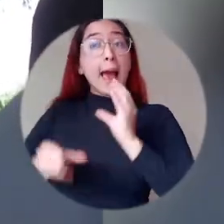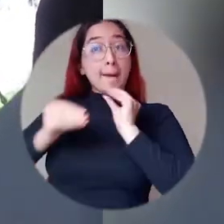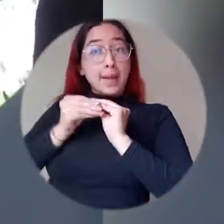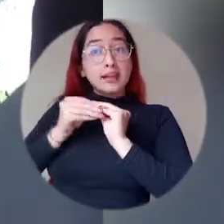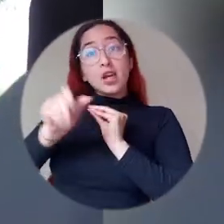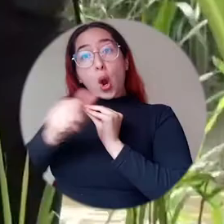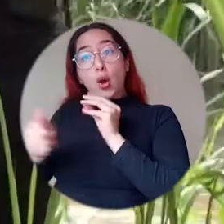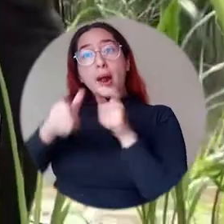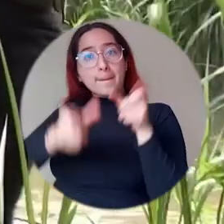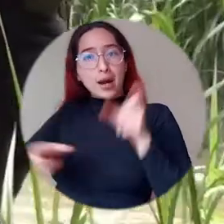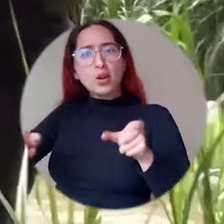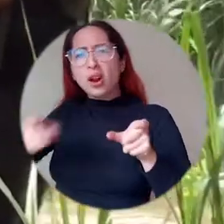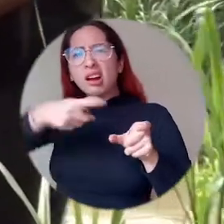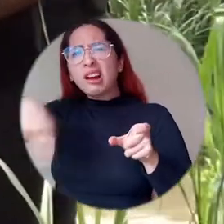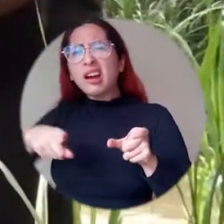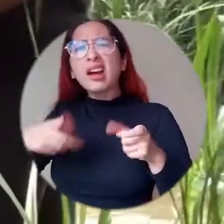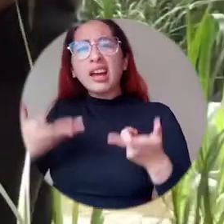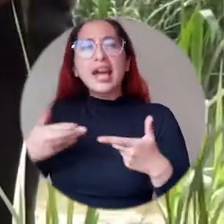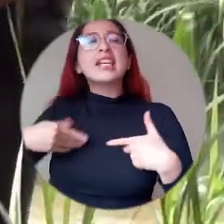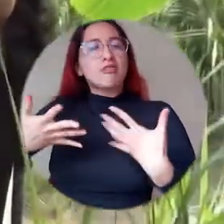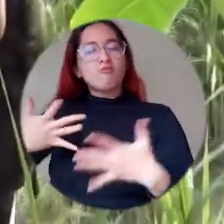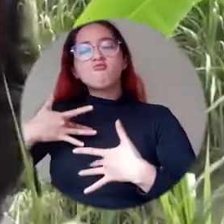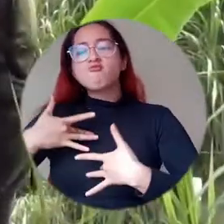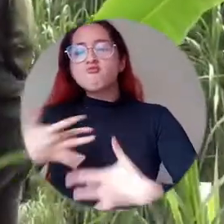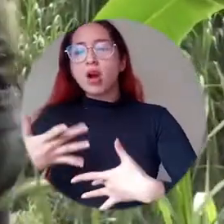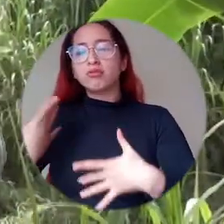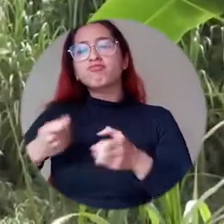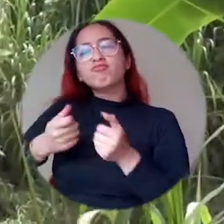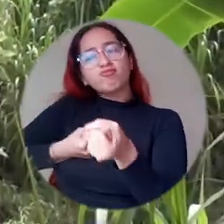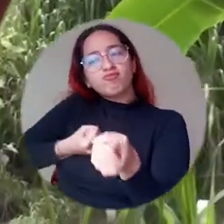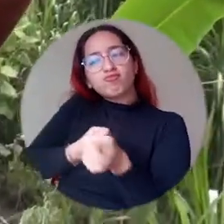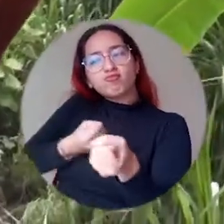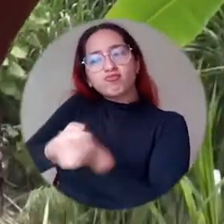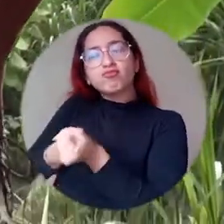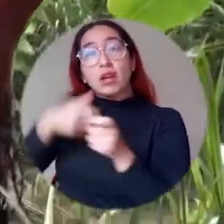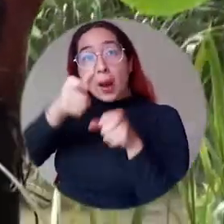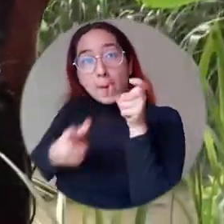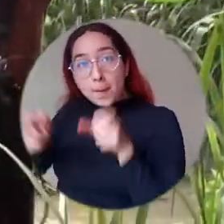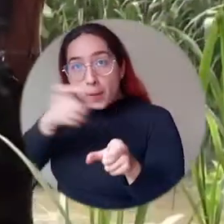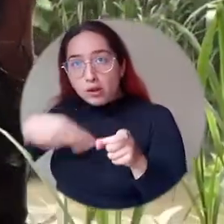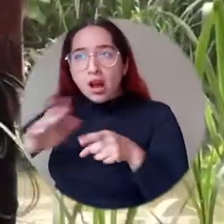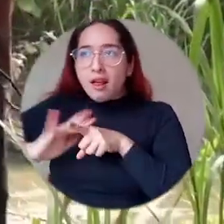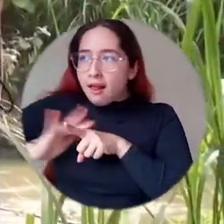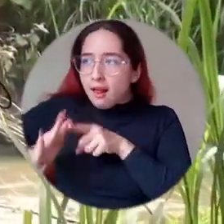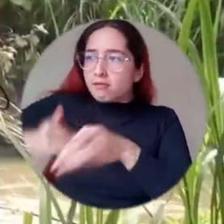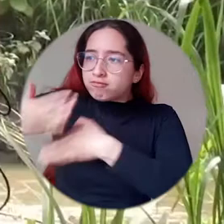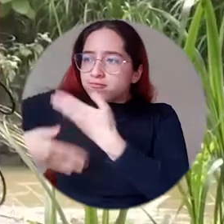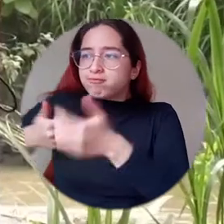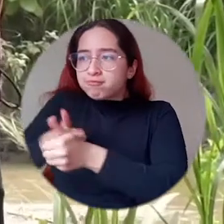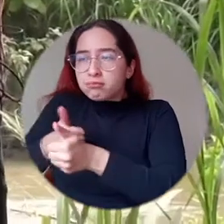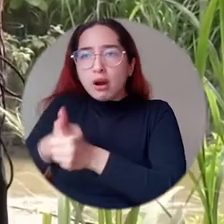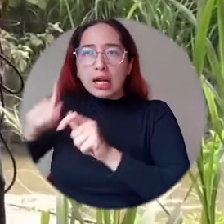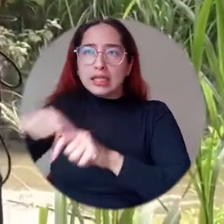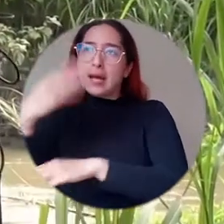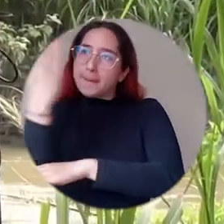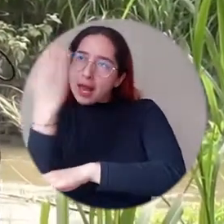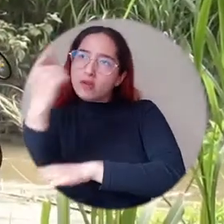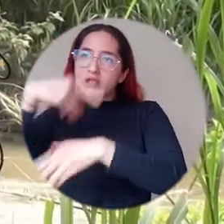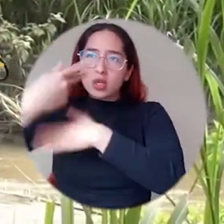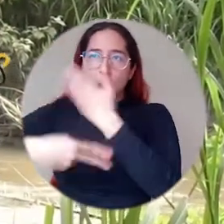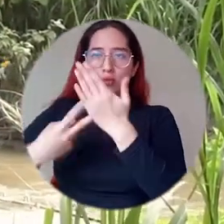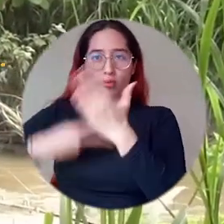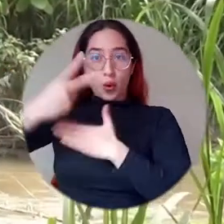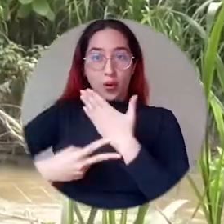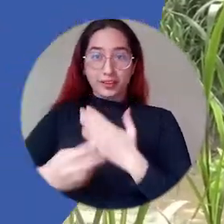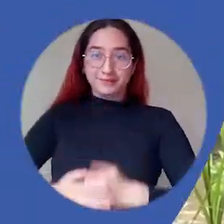gente que está dispuesta a acompañar la realización de estos sueños, de estas películas, de estos